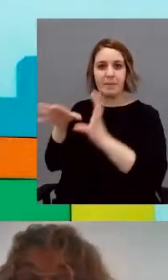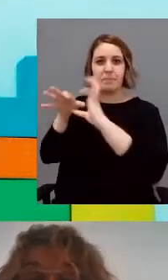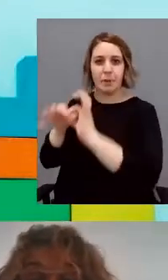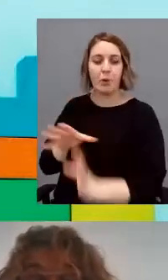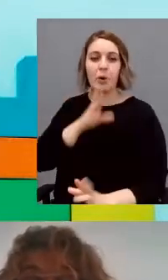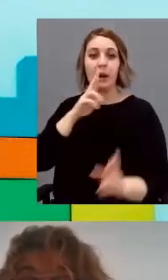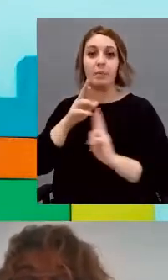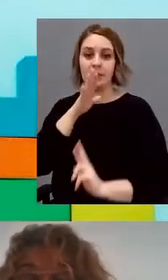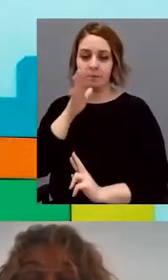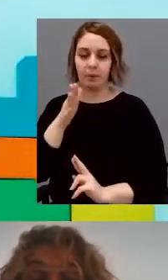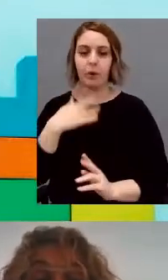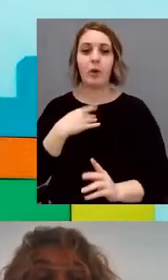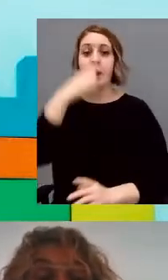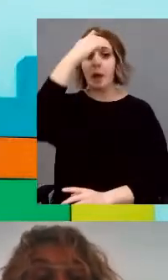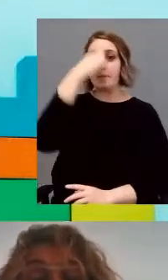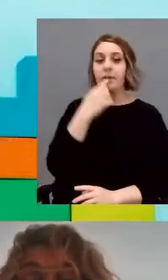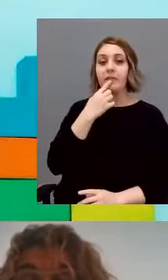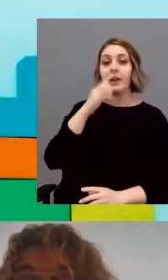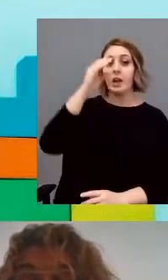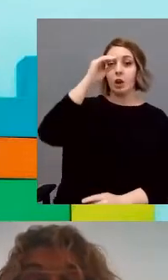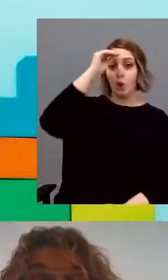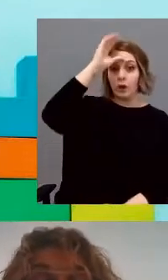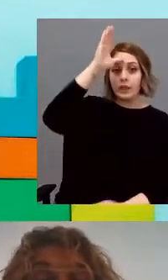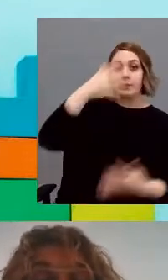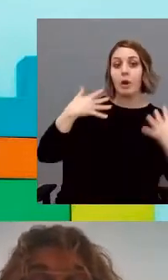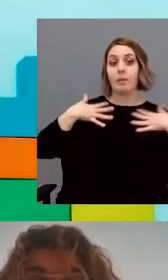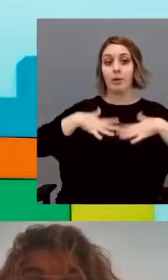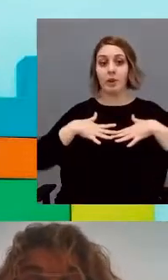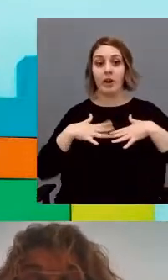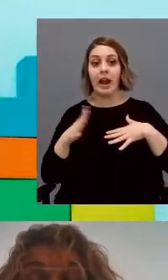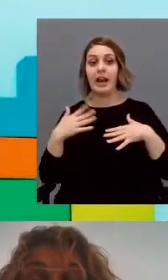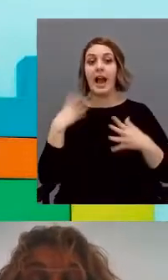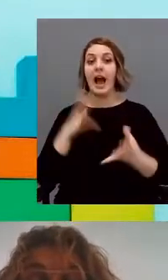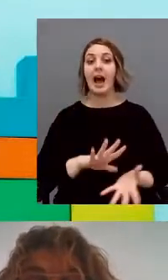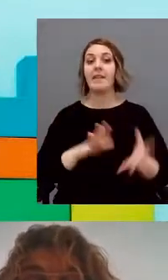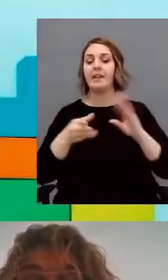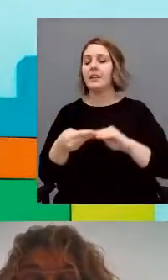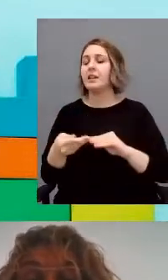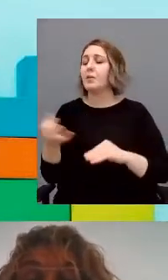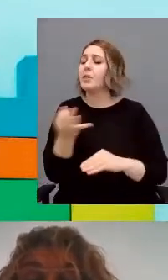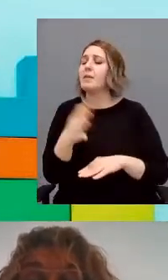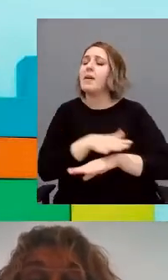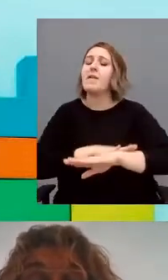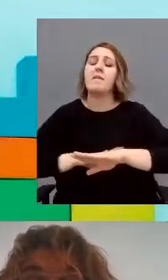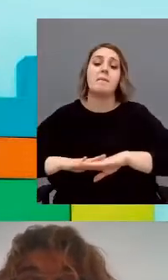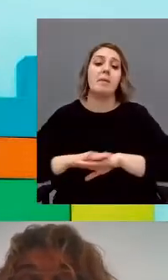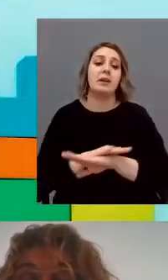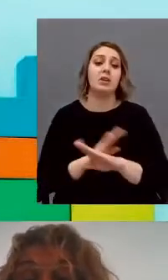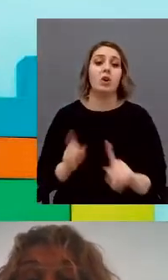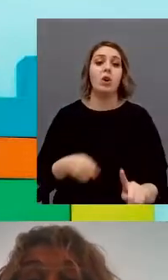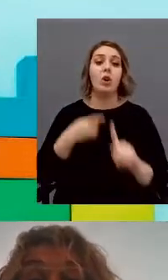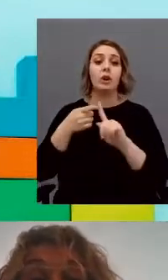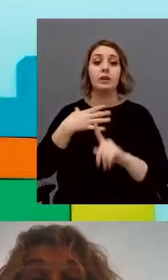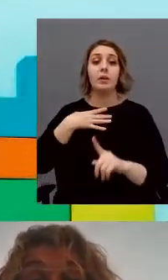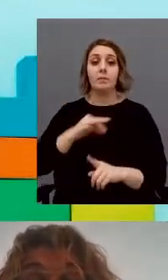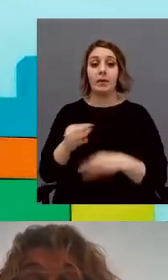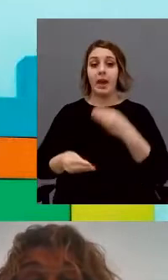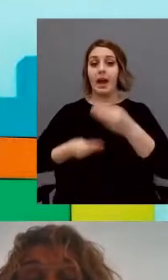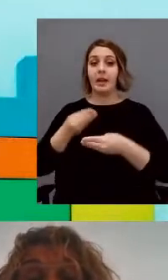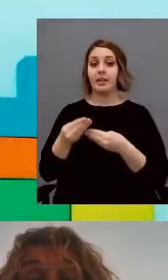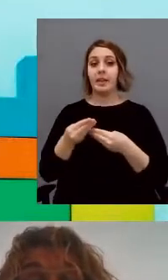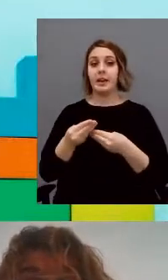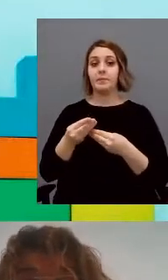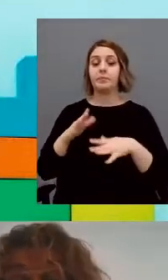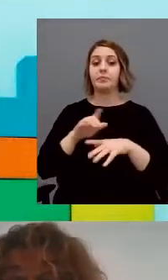emocional y adaptativo resulta fundamental para la planificación y puesta en práctica de escenarios educativos, clínicos y